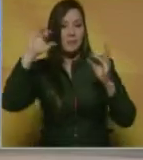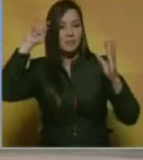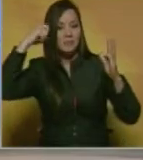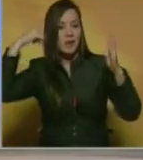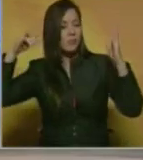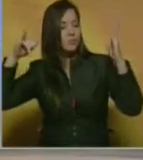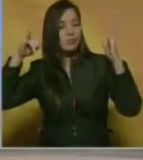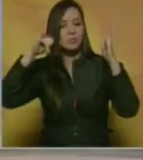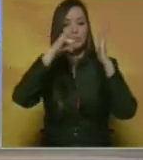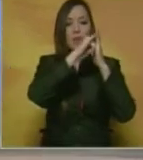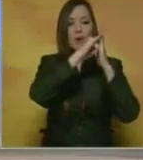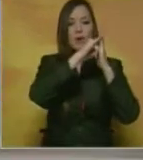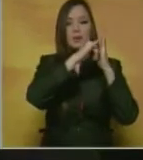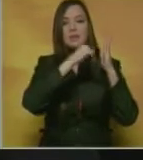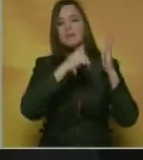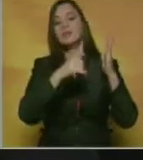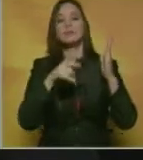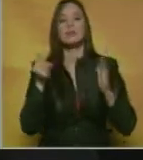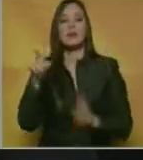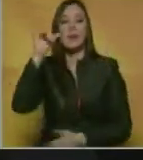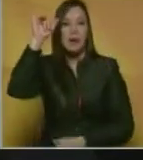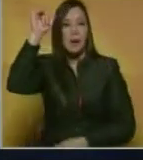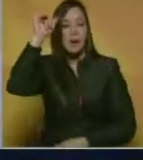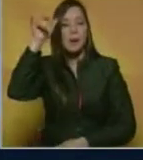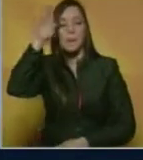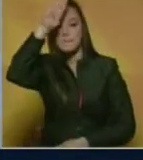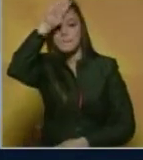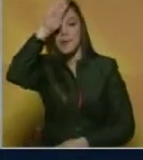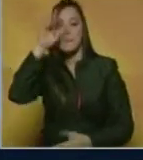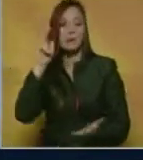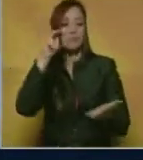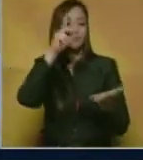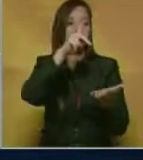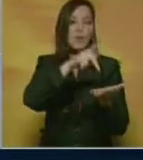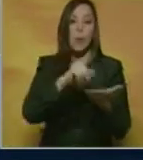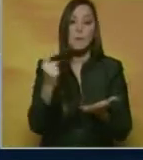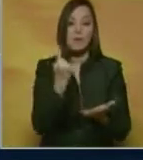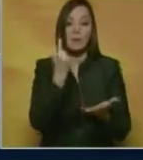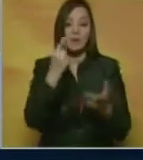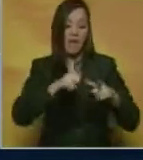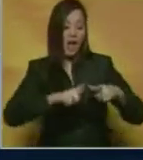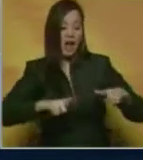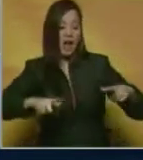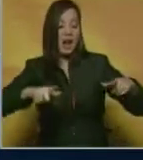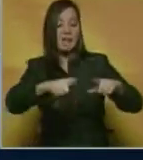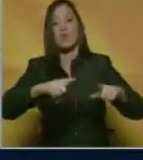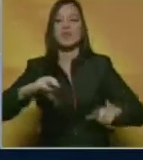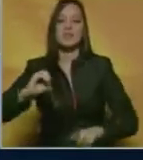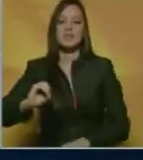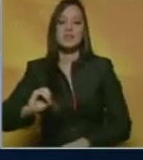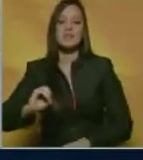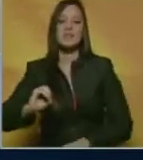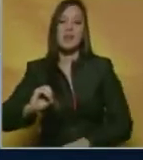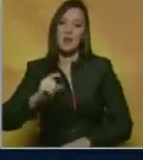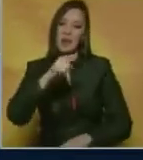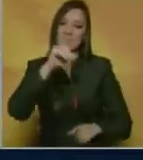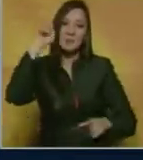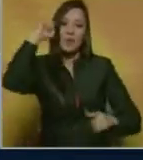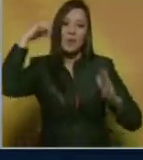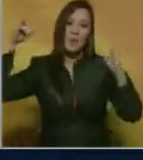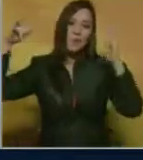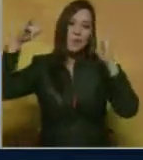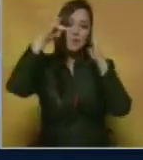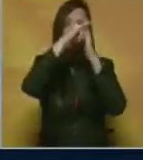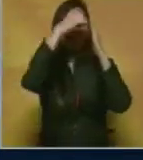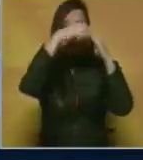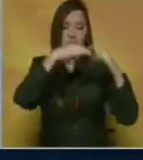Naciones Unidas en Nueva York. El líder de la Iglesia Católica acudió por primera vez a la llamada Zona Cero donde ocurrió el atentado terrorista contra las